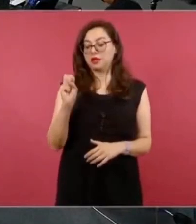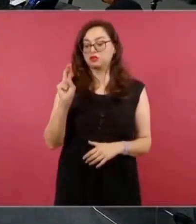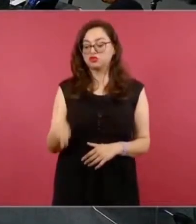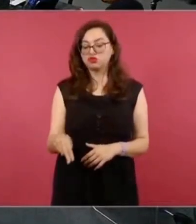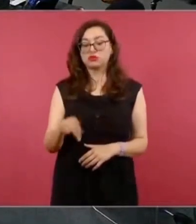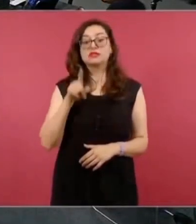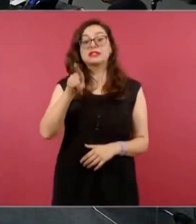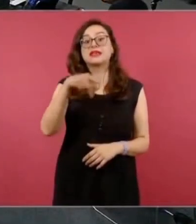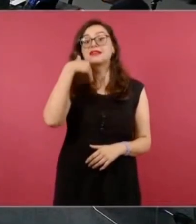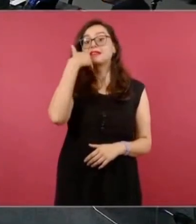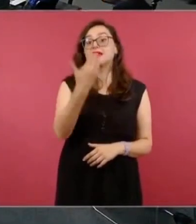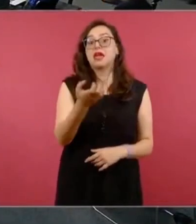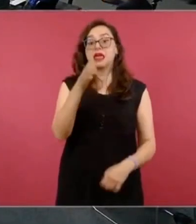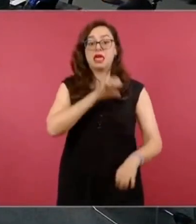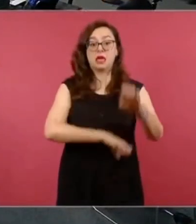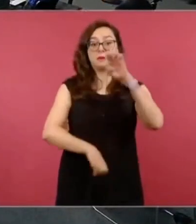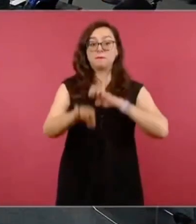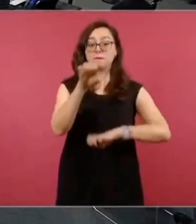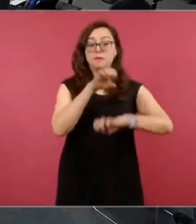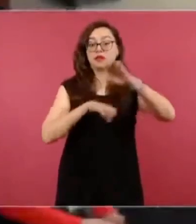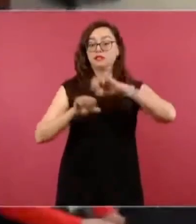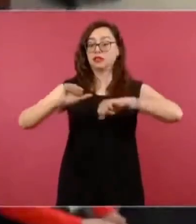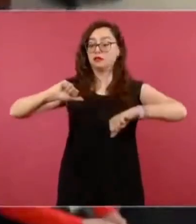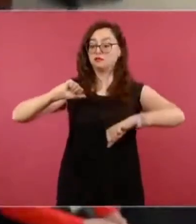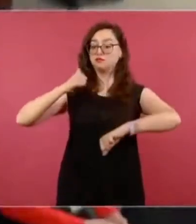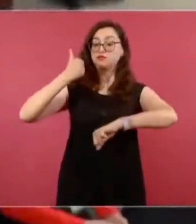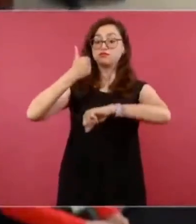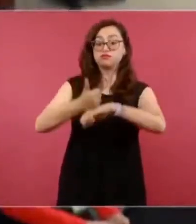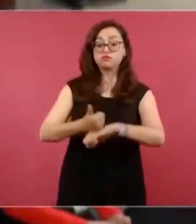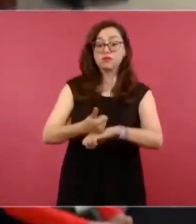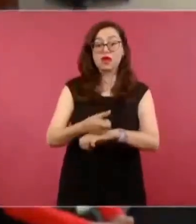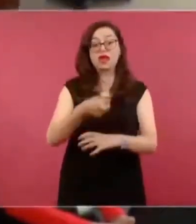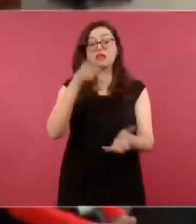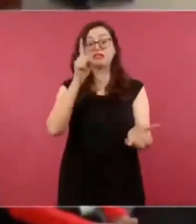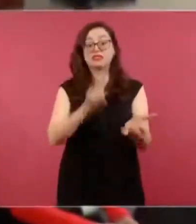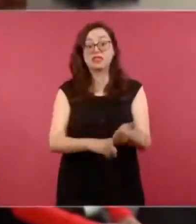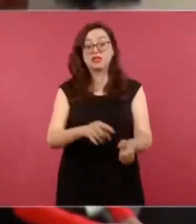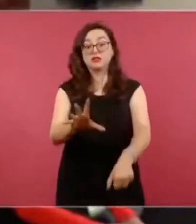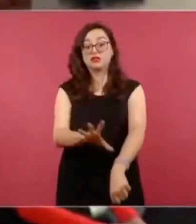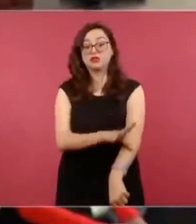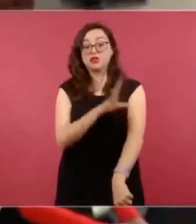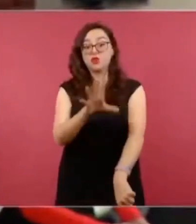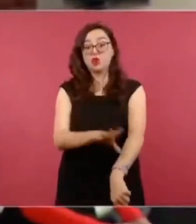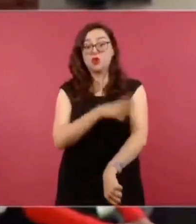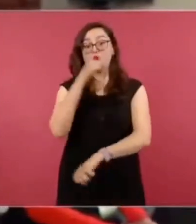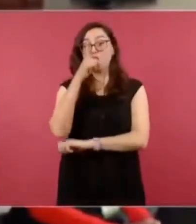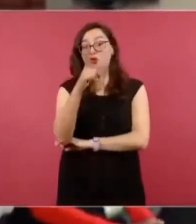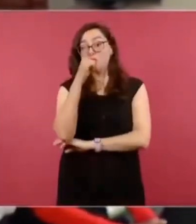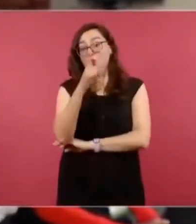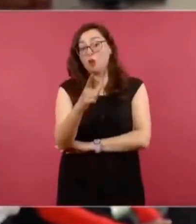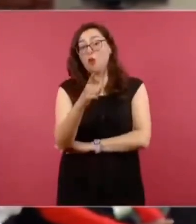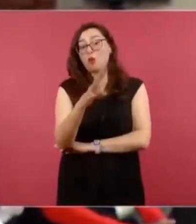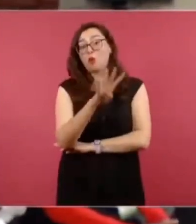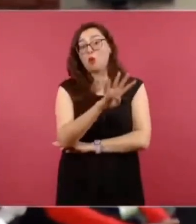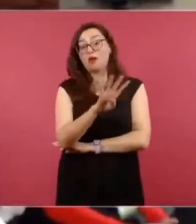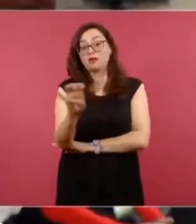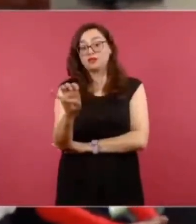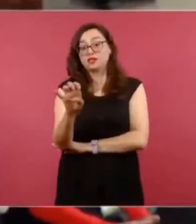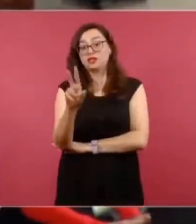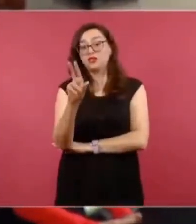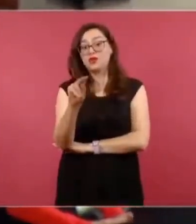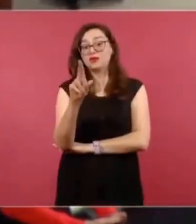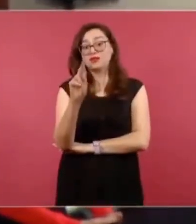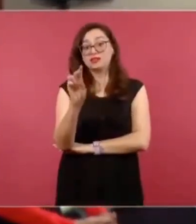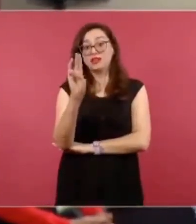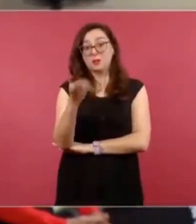pero es un referente importante, requiere 480 megawatts de consumo. Y en cuanto a agua, un centro de